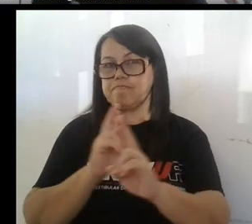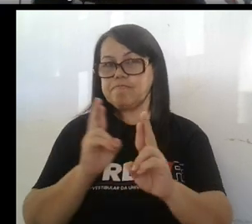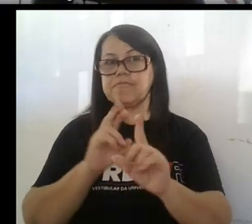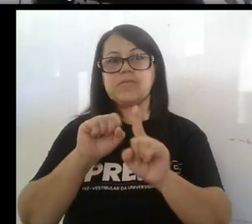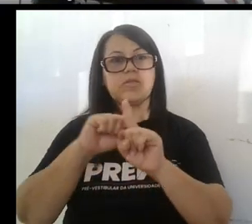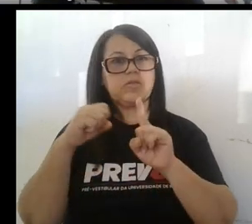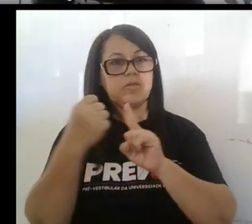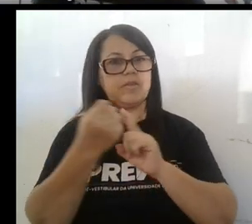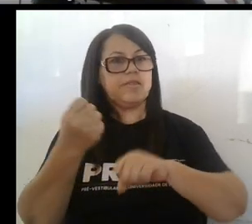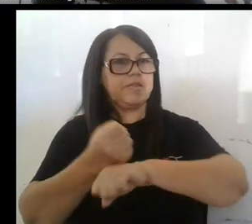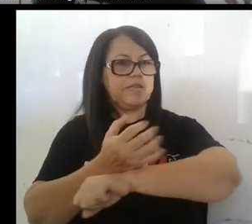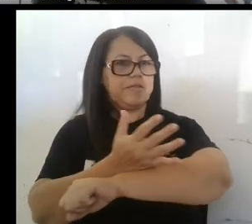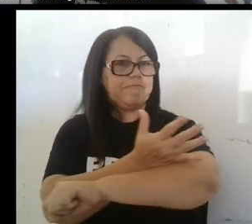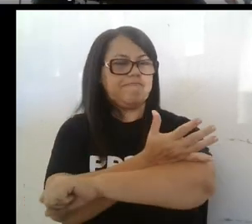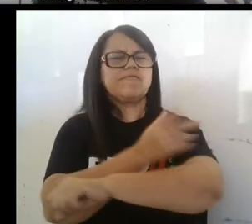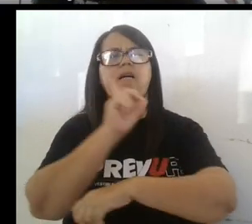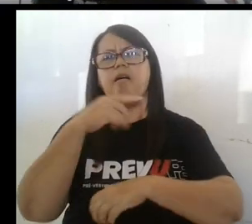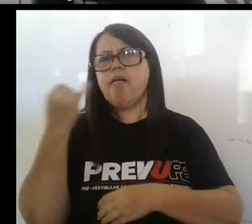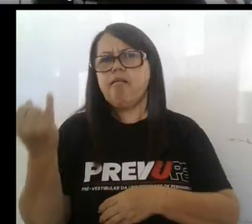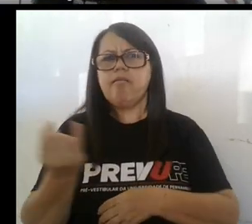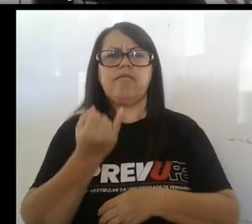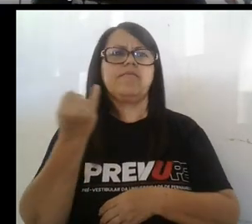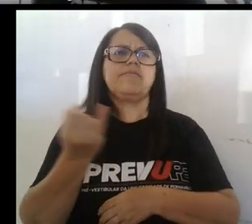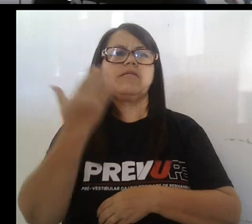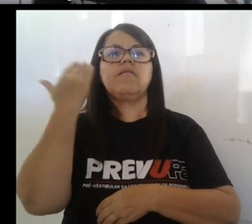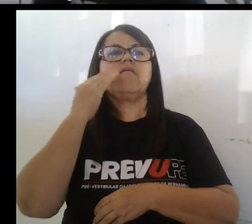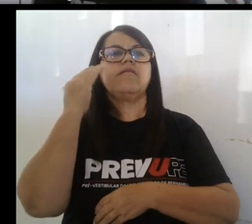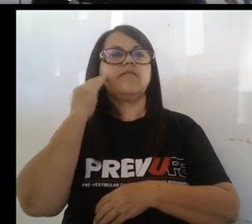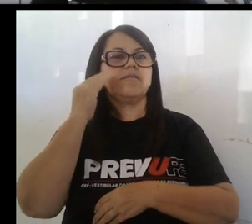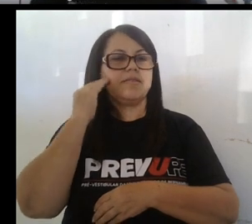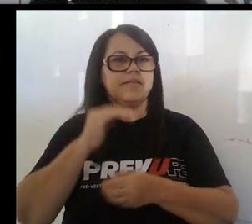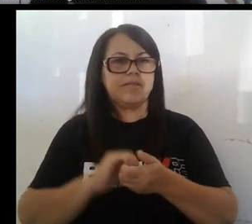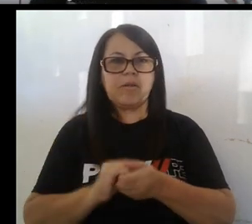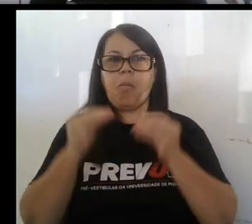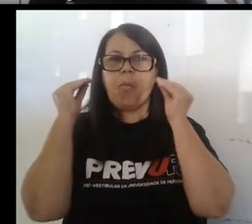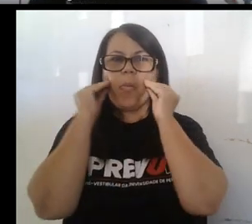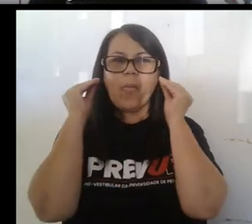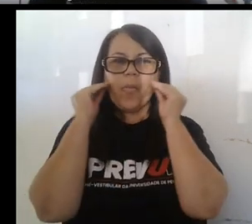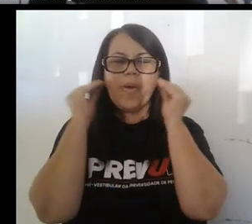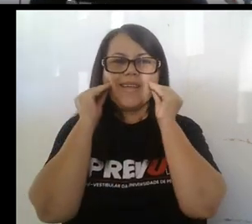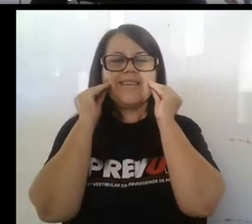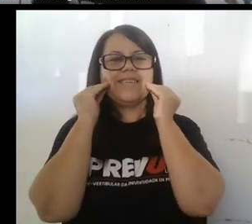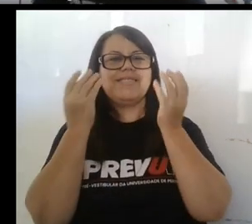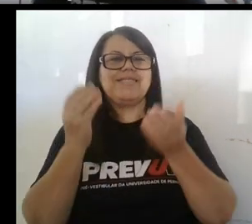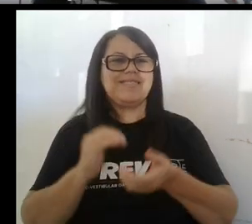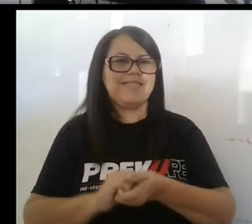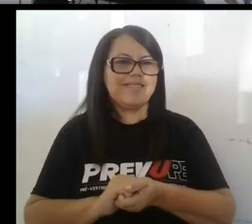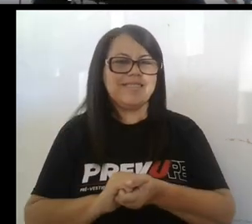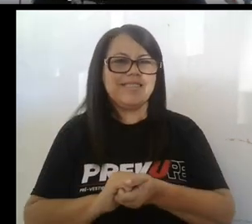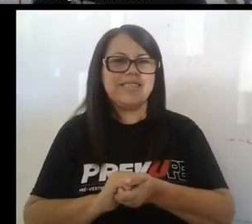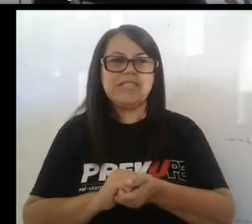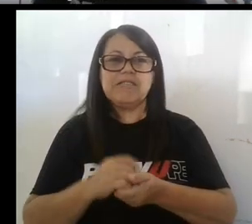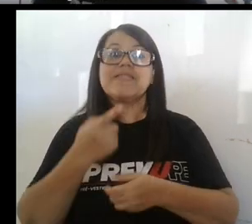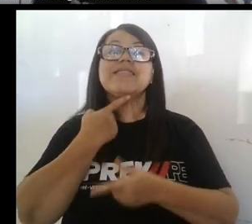socioemocionales. Muy importante tener ese encuentro. Un beso. Os deseo